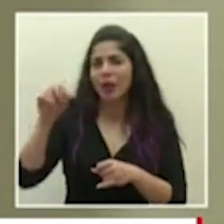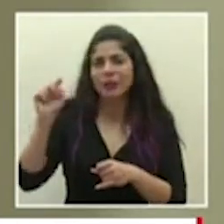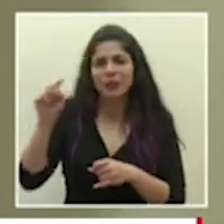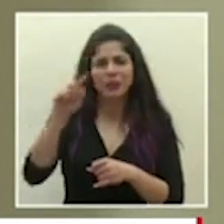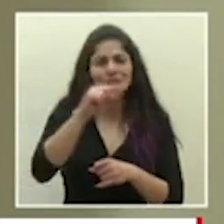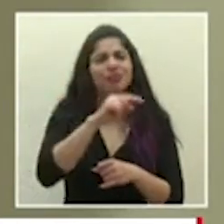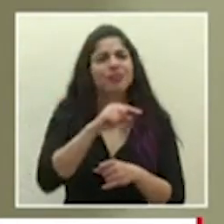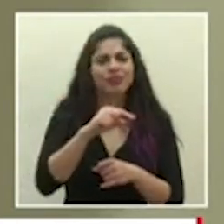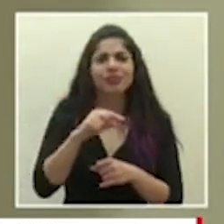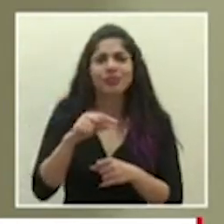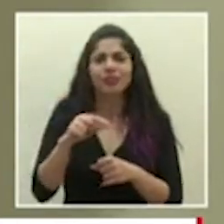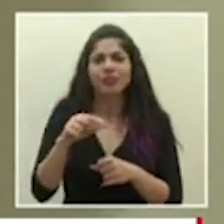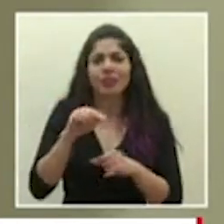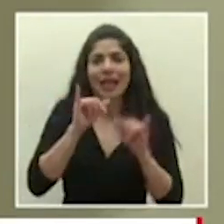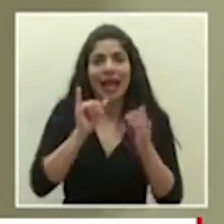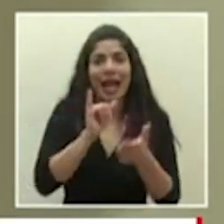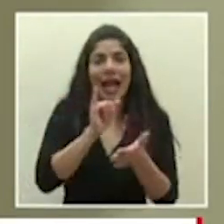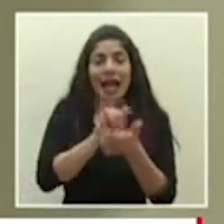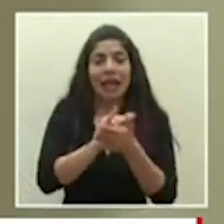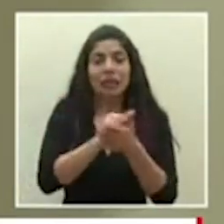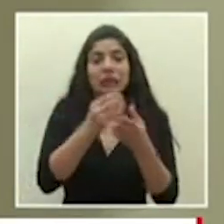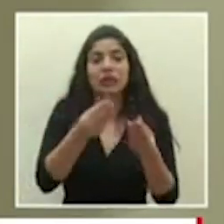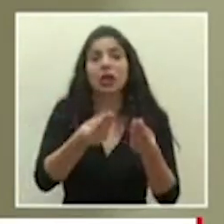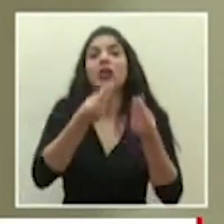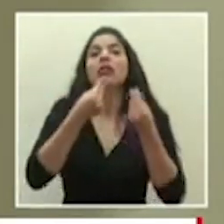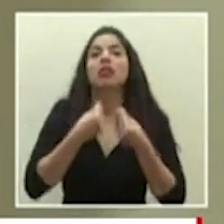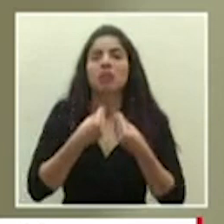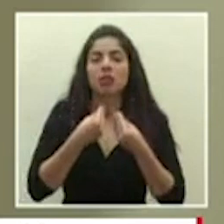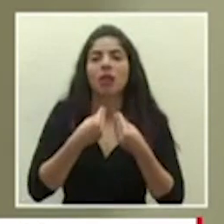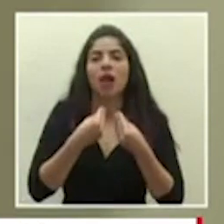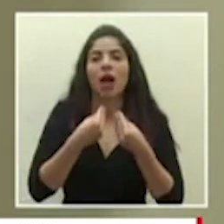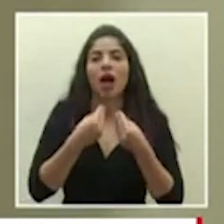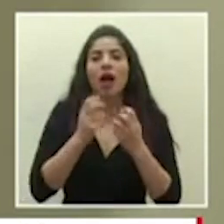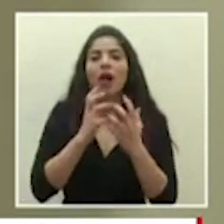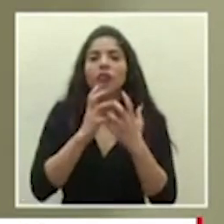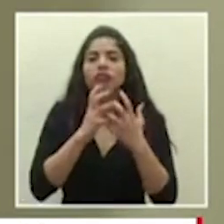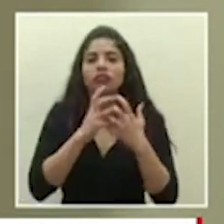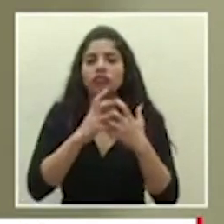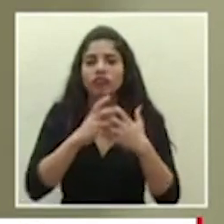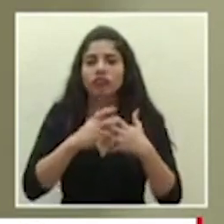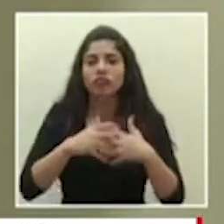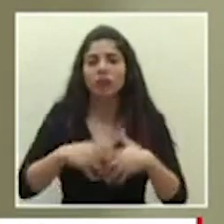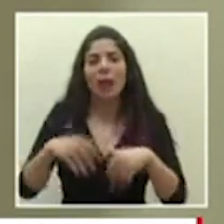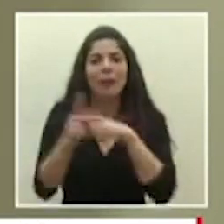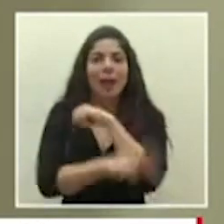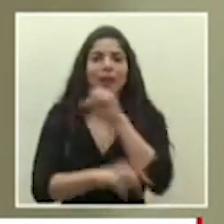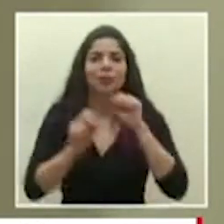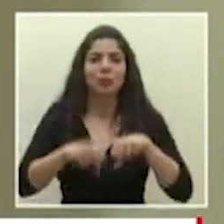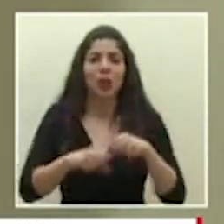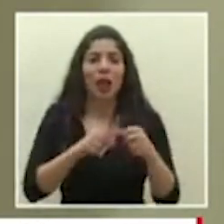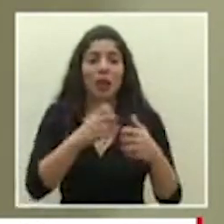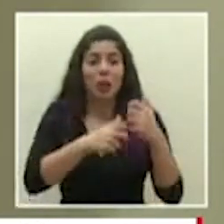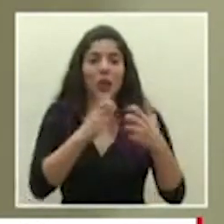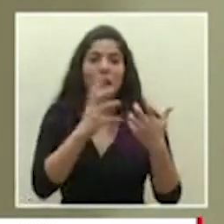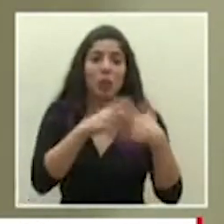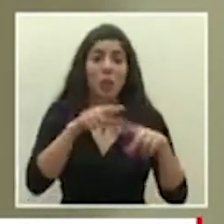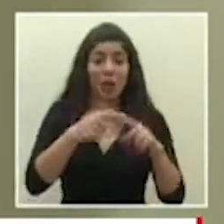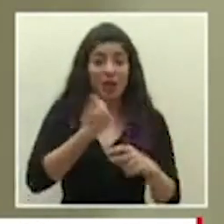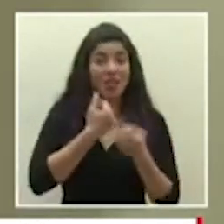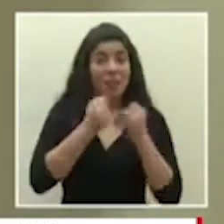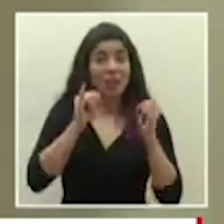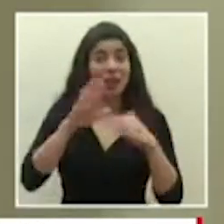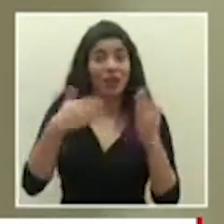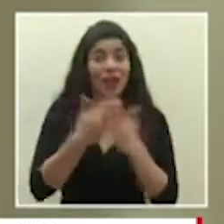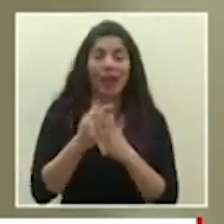lo que le genera resiliencia a un país pero no somos autosuficientes en todo